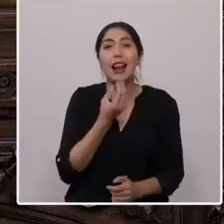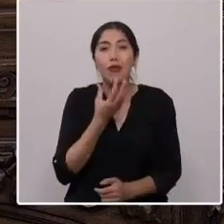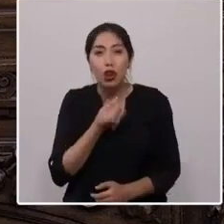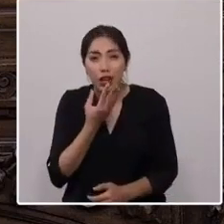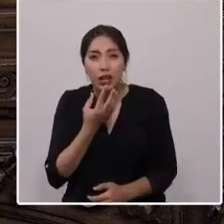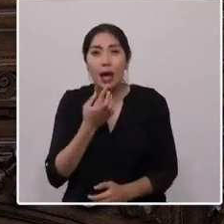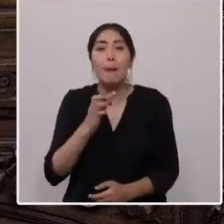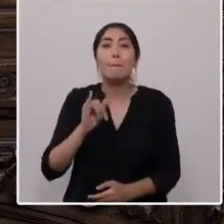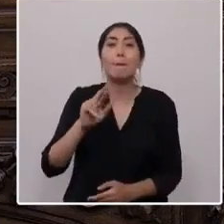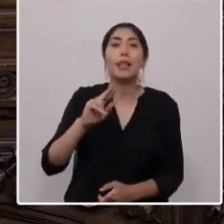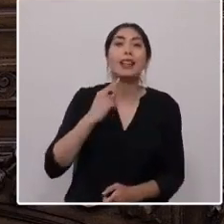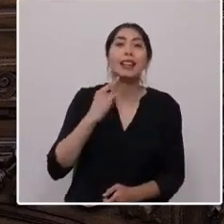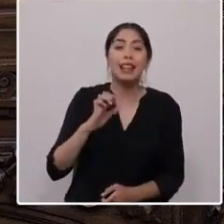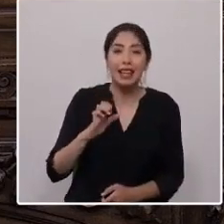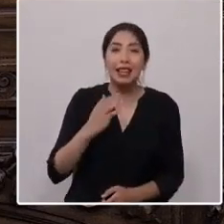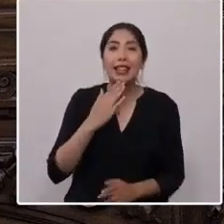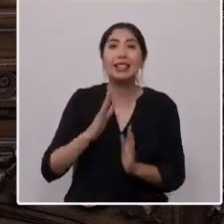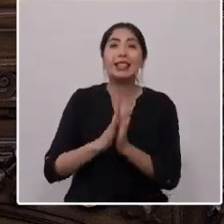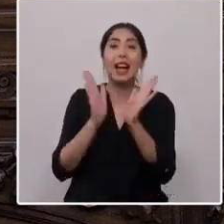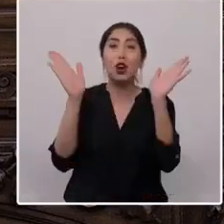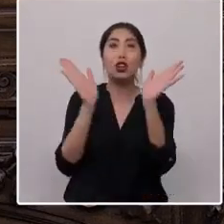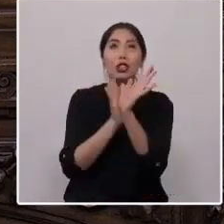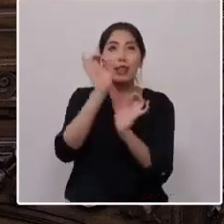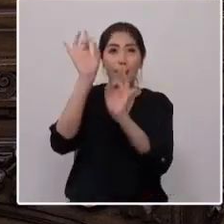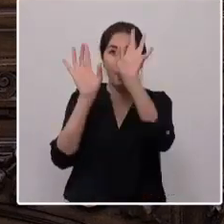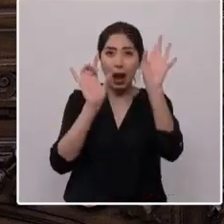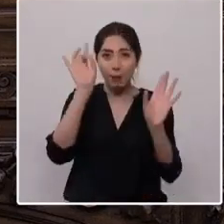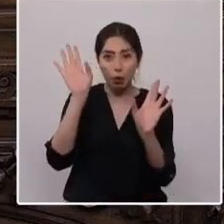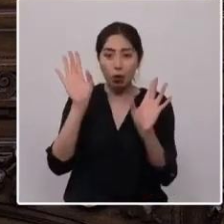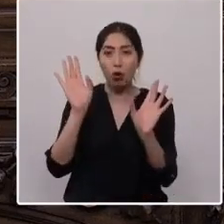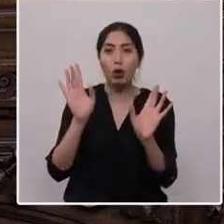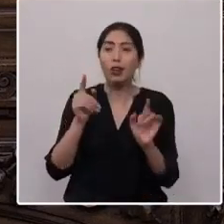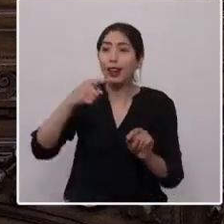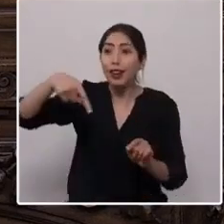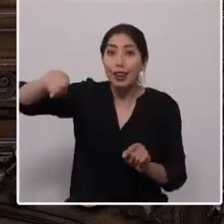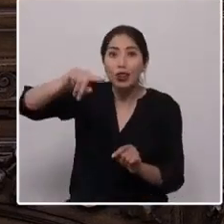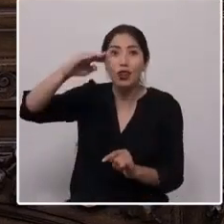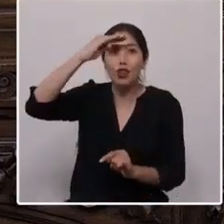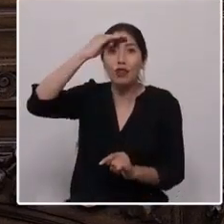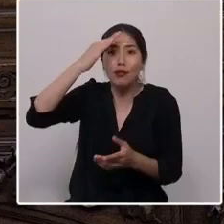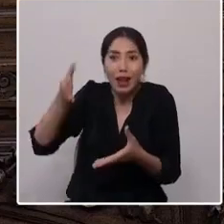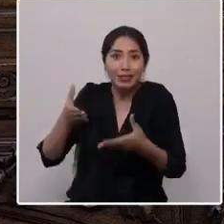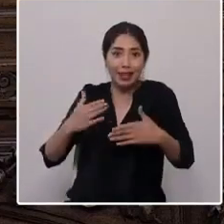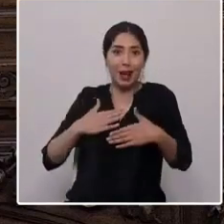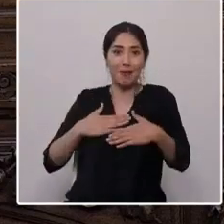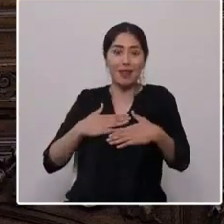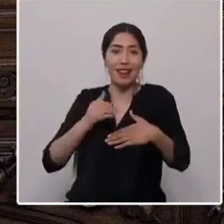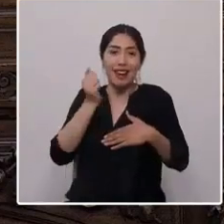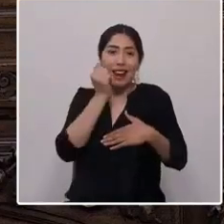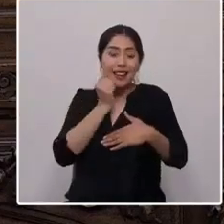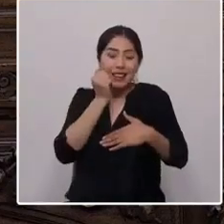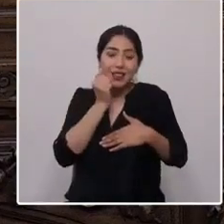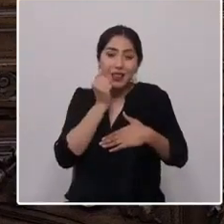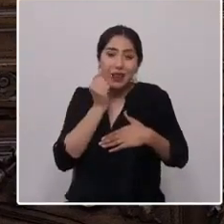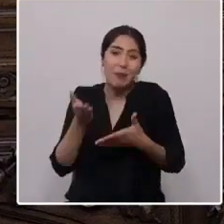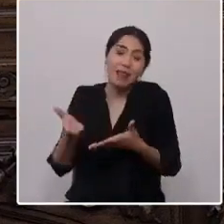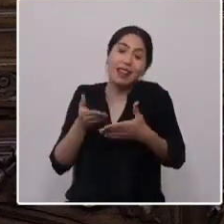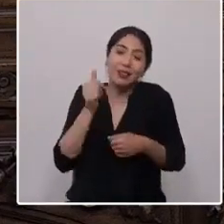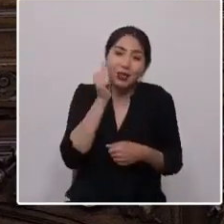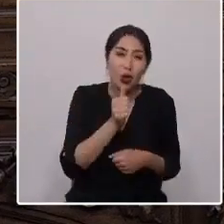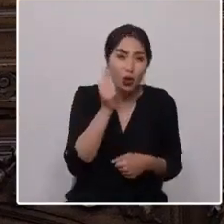José de Maipo, que me dieron su confianza y el cariño que me entregan día a día. Muchas gracias.